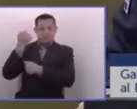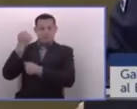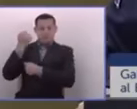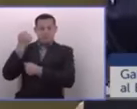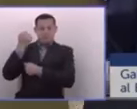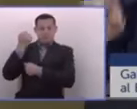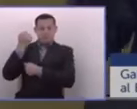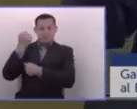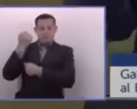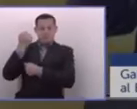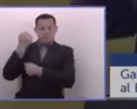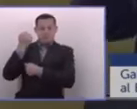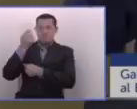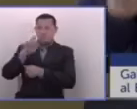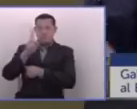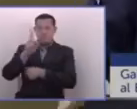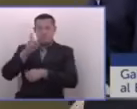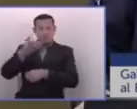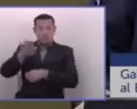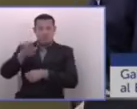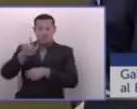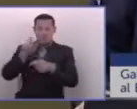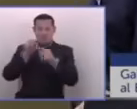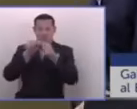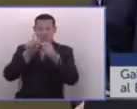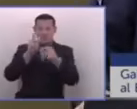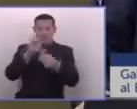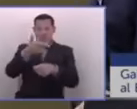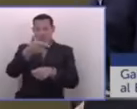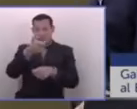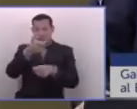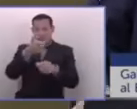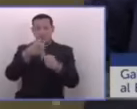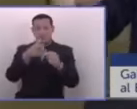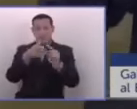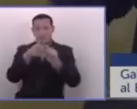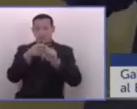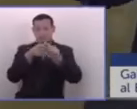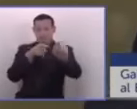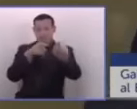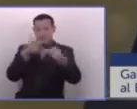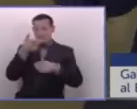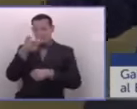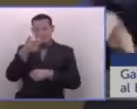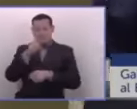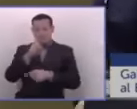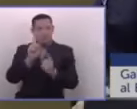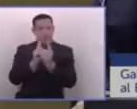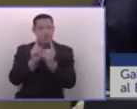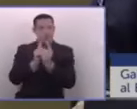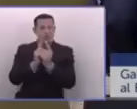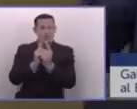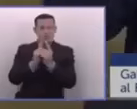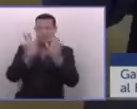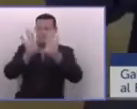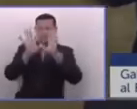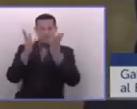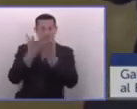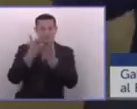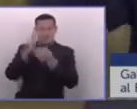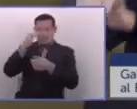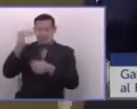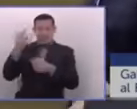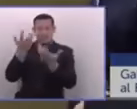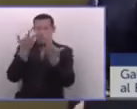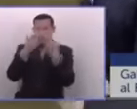han utilizado una tan sola bala. Y eso no lo reconocen estos organismos internacionales y